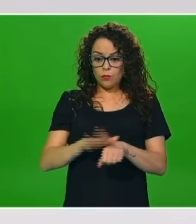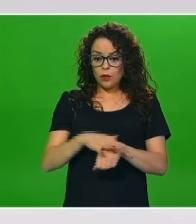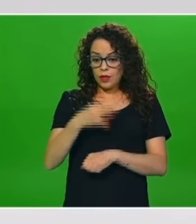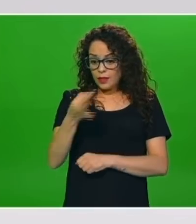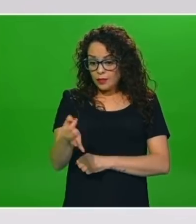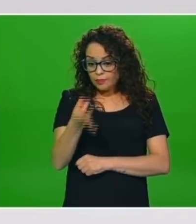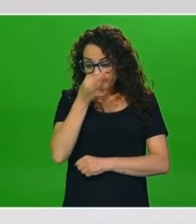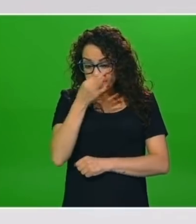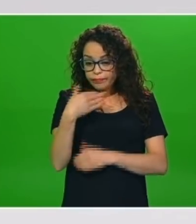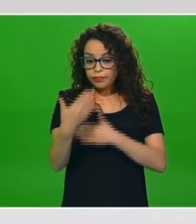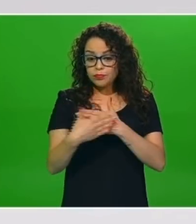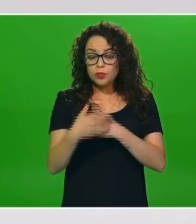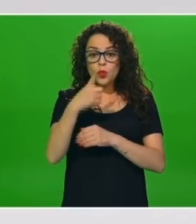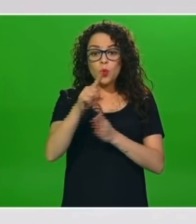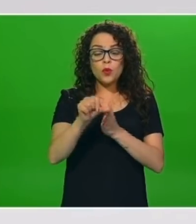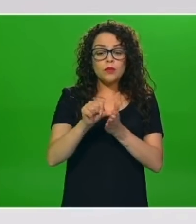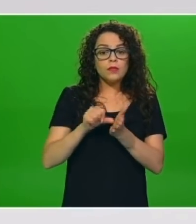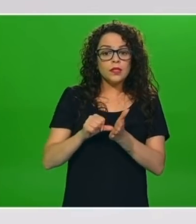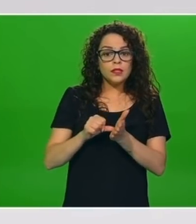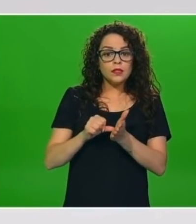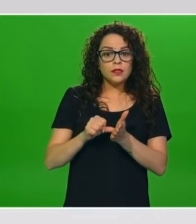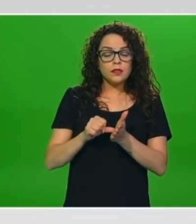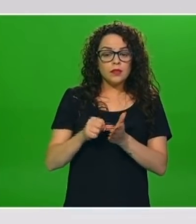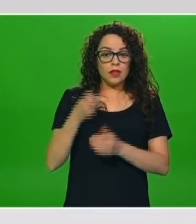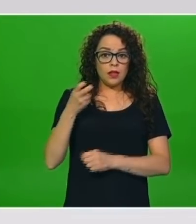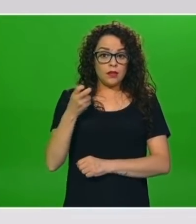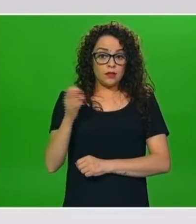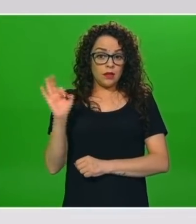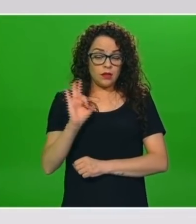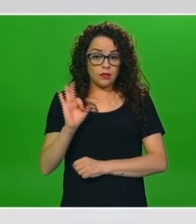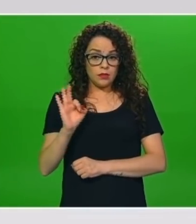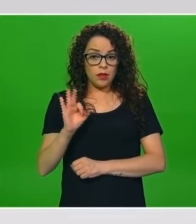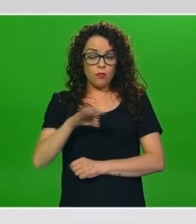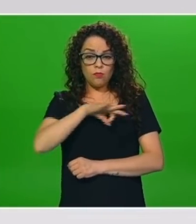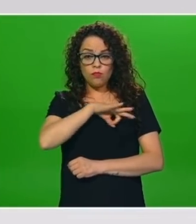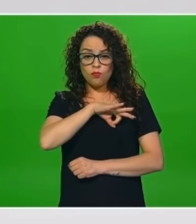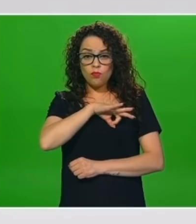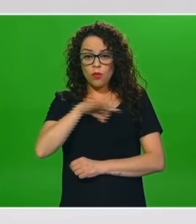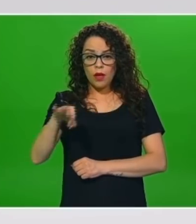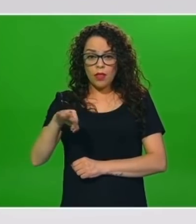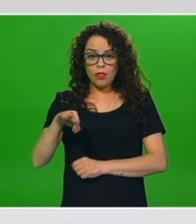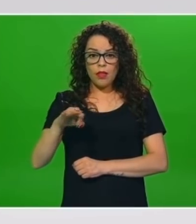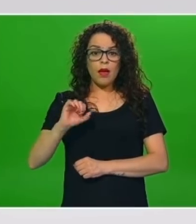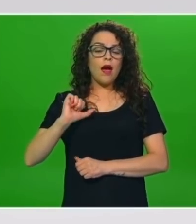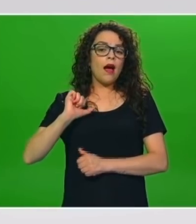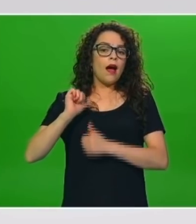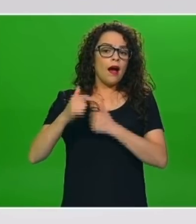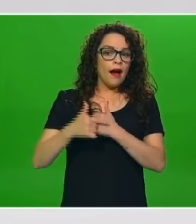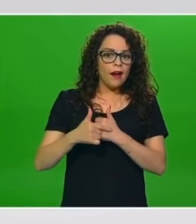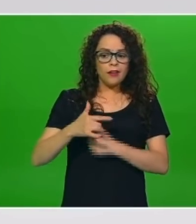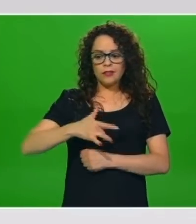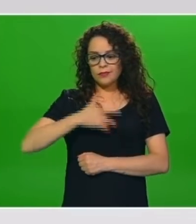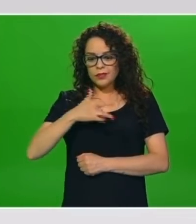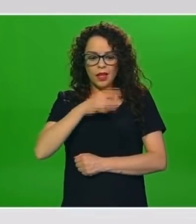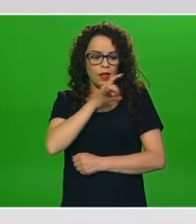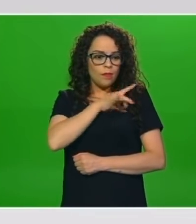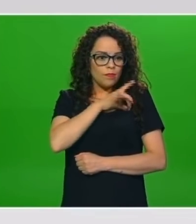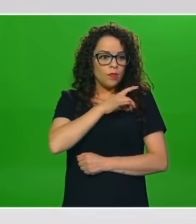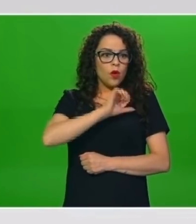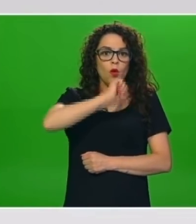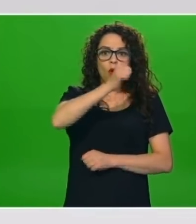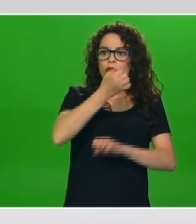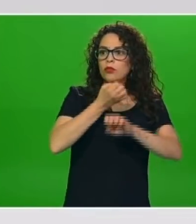hubieran reabierto? Si eso puede tener algún tipo de efecto, puede generar miedos en otros estados,